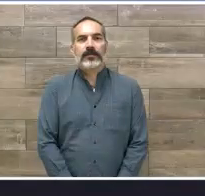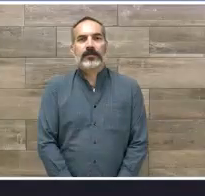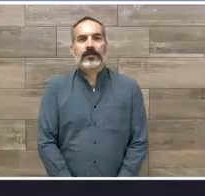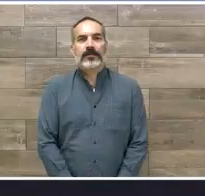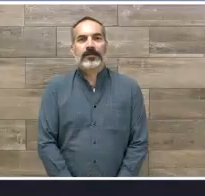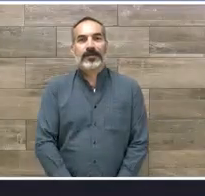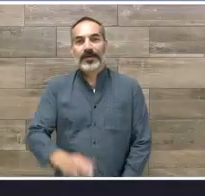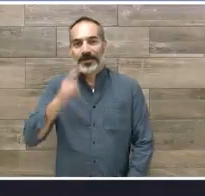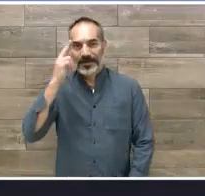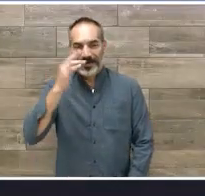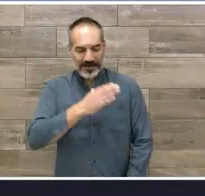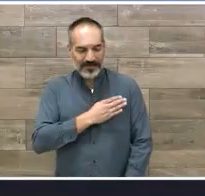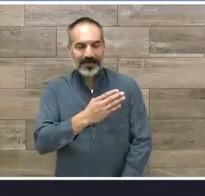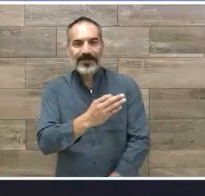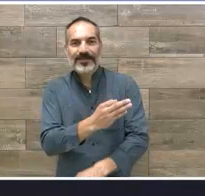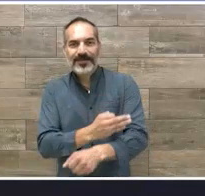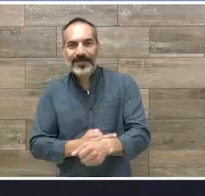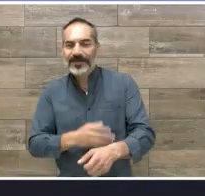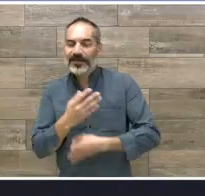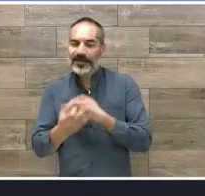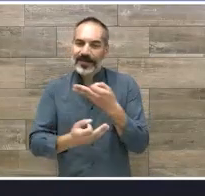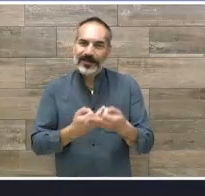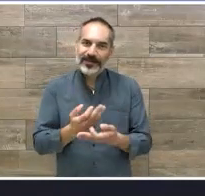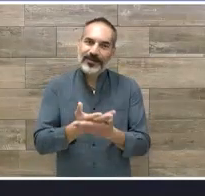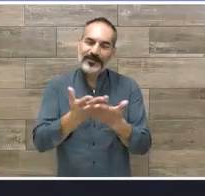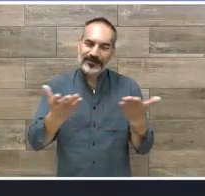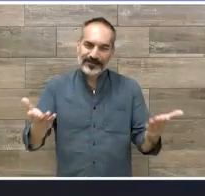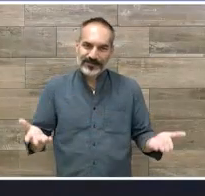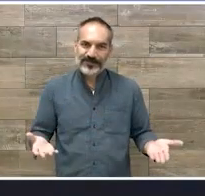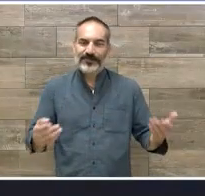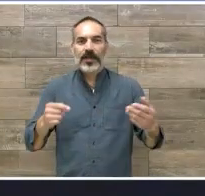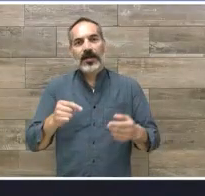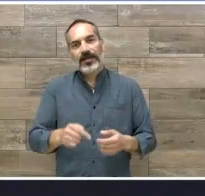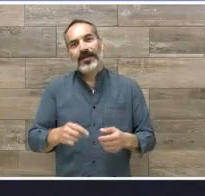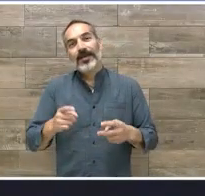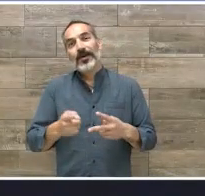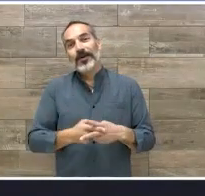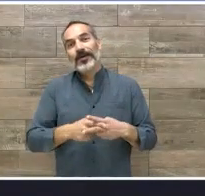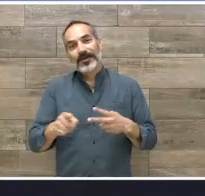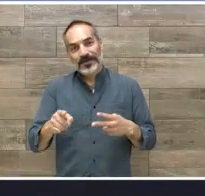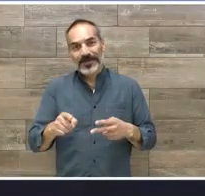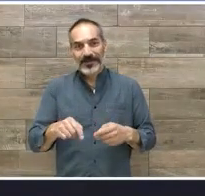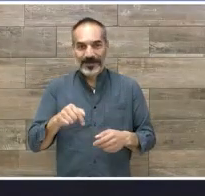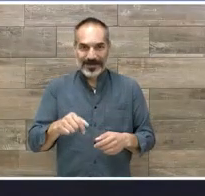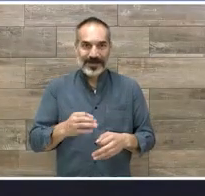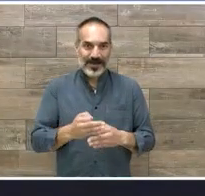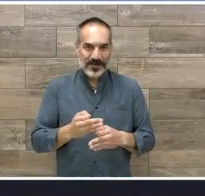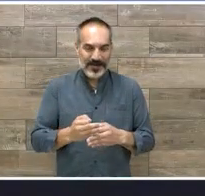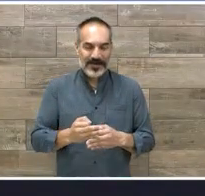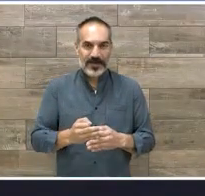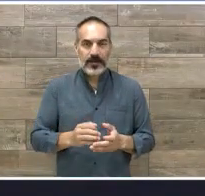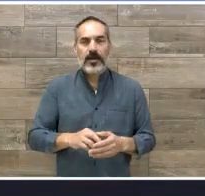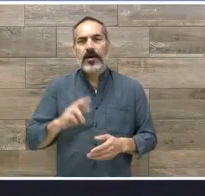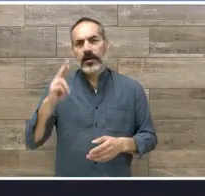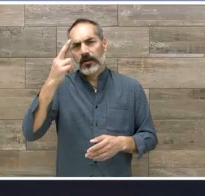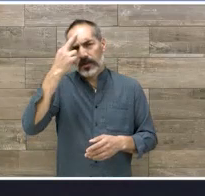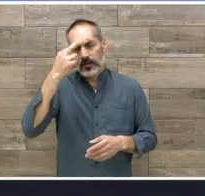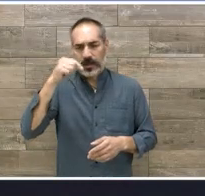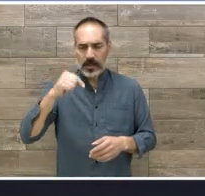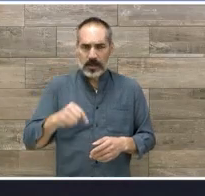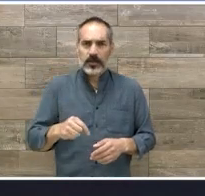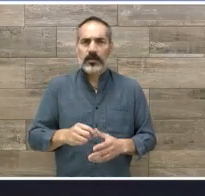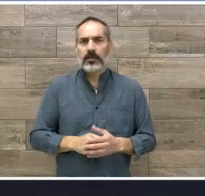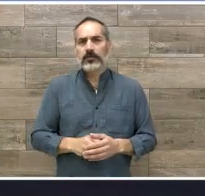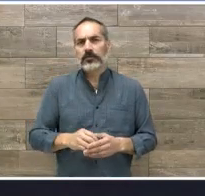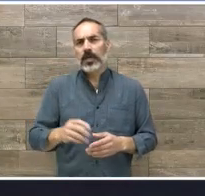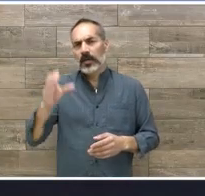¿Qué tal amigos? Muy buena tarde. Estamos una vez más en su programa Abran Cancha Televisión. Recordando que generamos cultura de